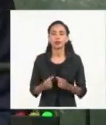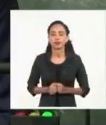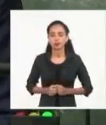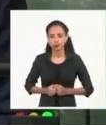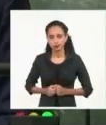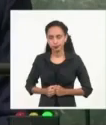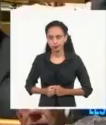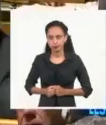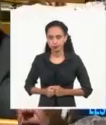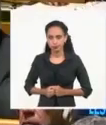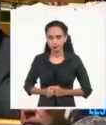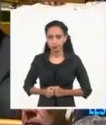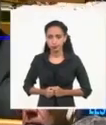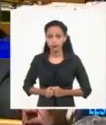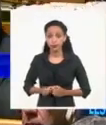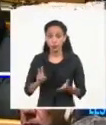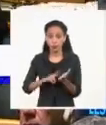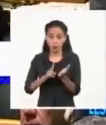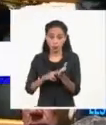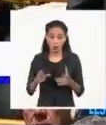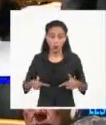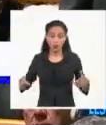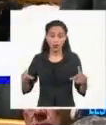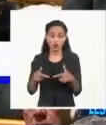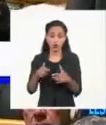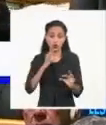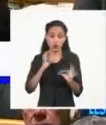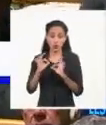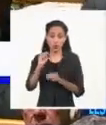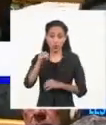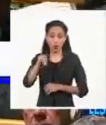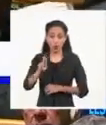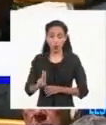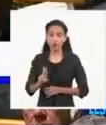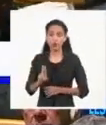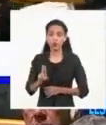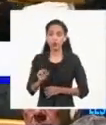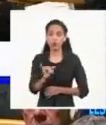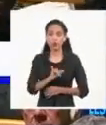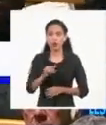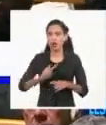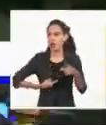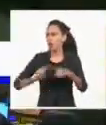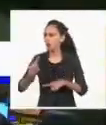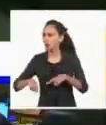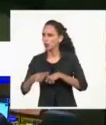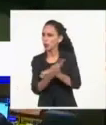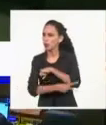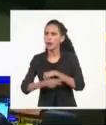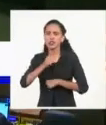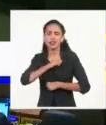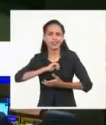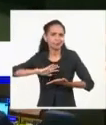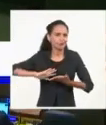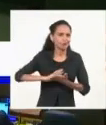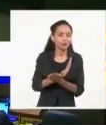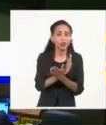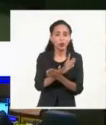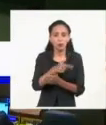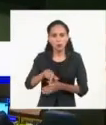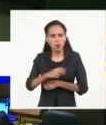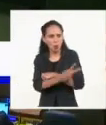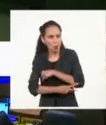Un miembro permanente del Consejo de Seguridad de las Naciones Unidas invadió a su vecino. Intentó borrar del mapa a un estado